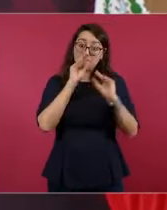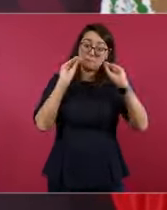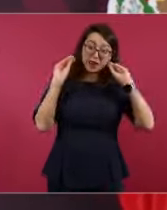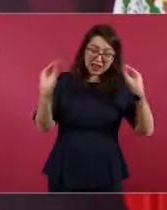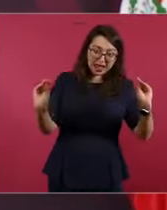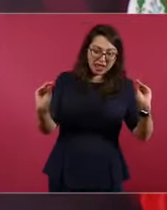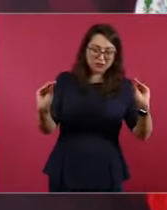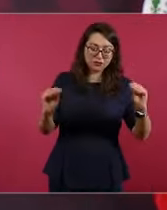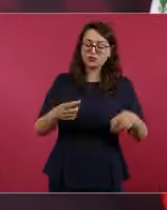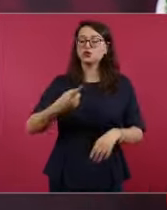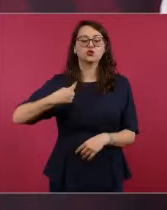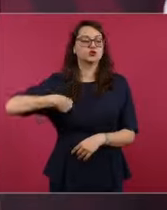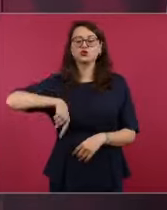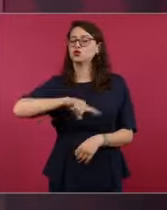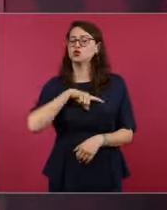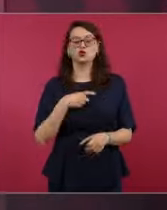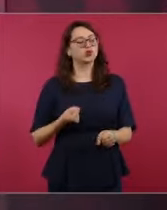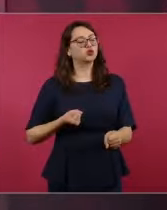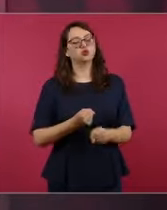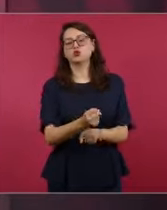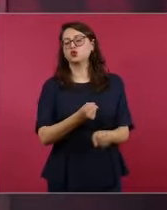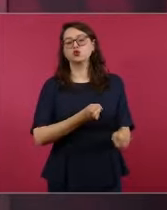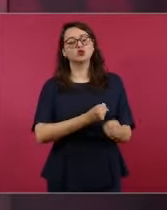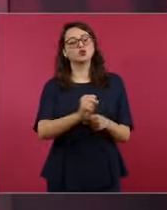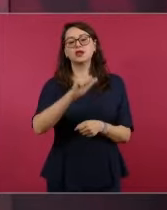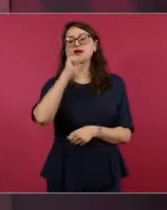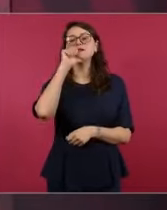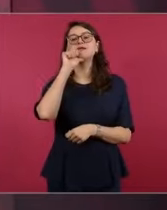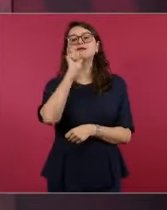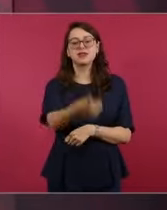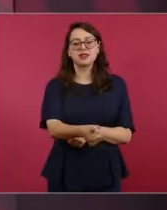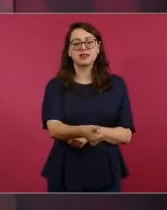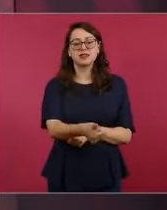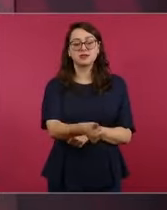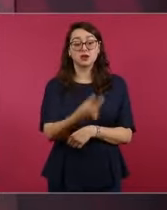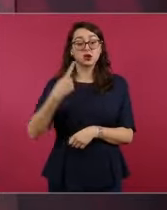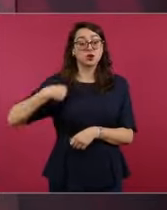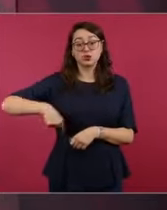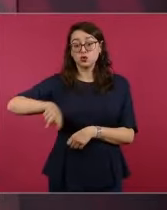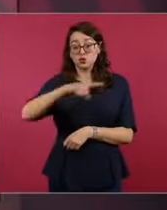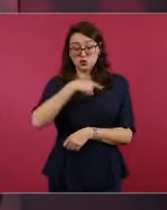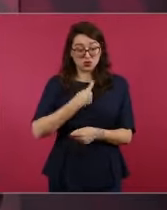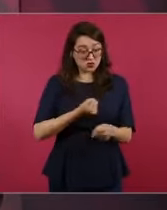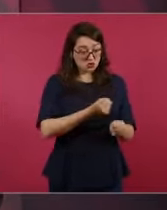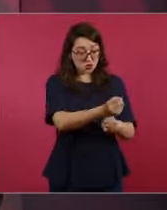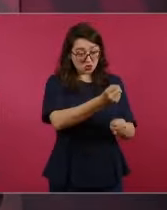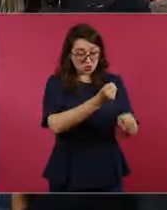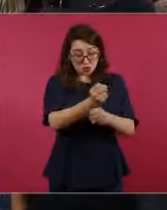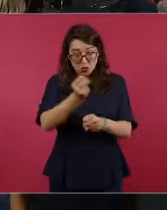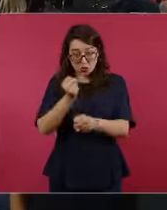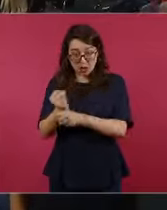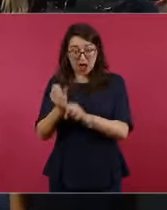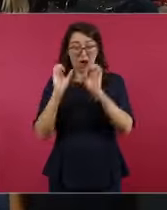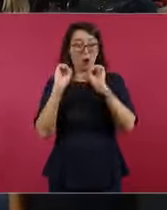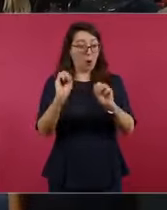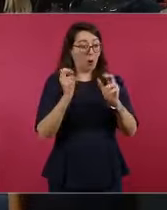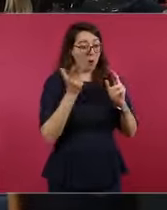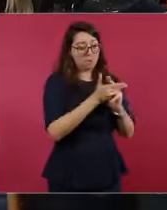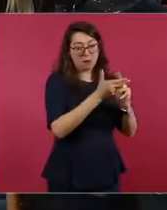Nosotros no permitimos masacres como era antes